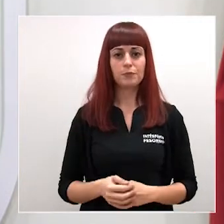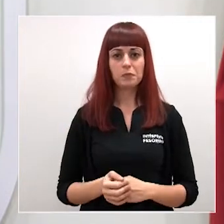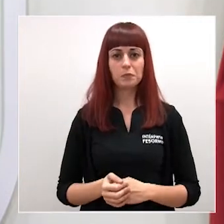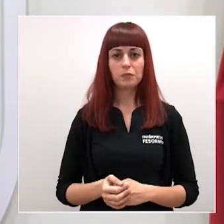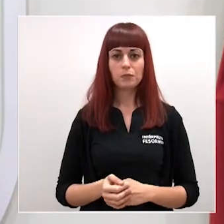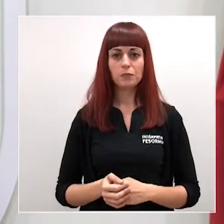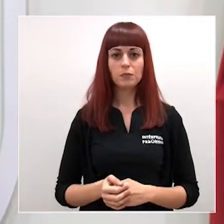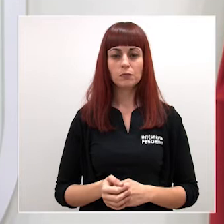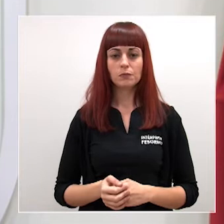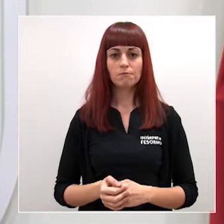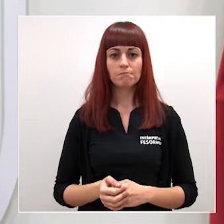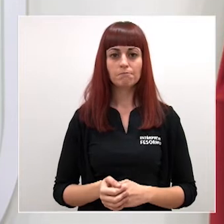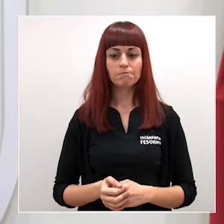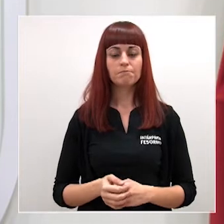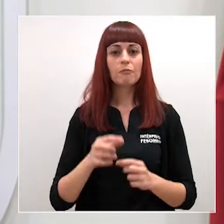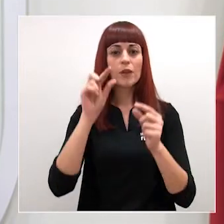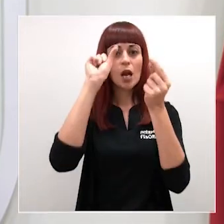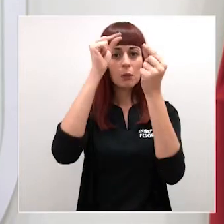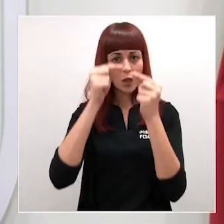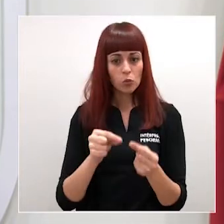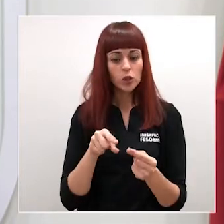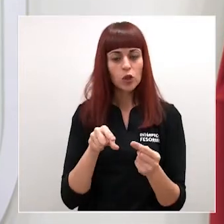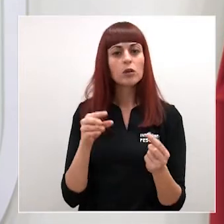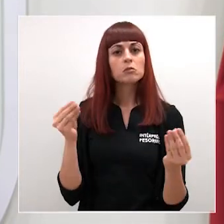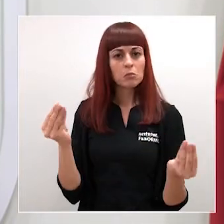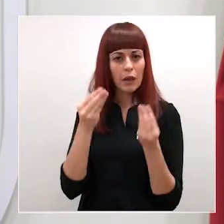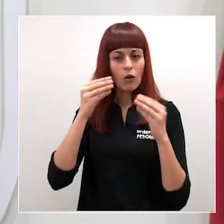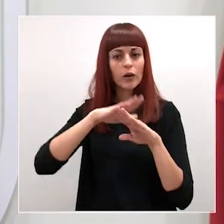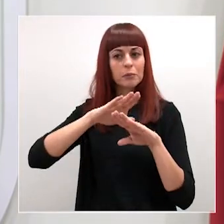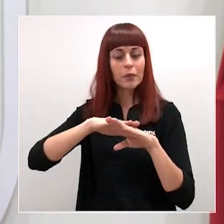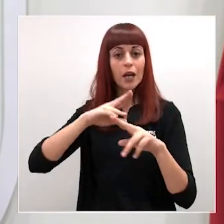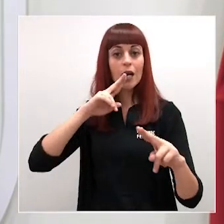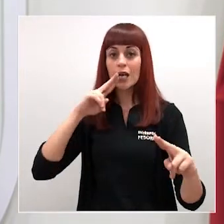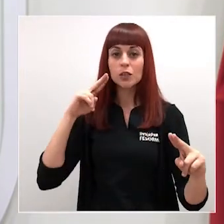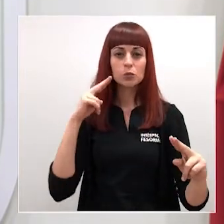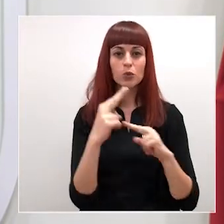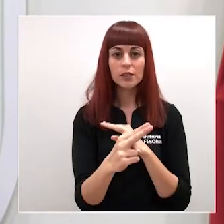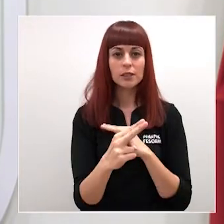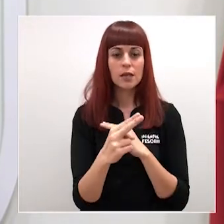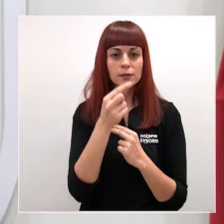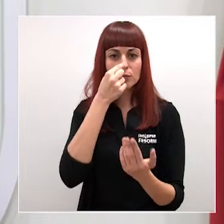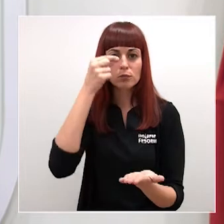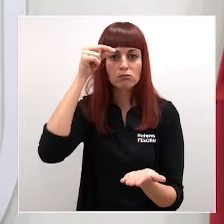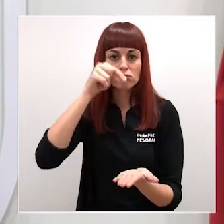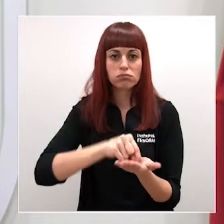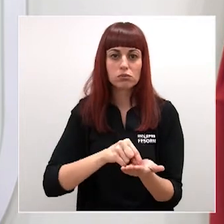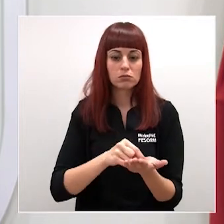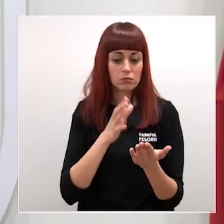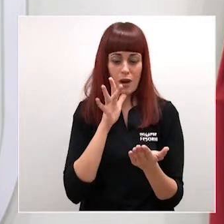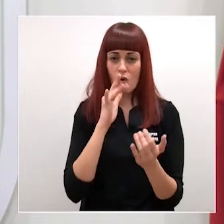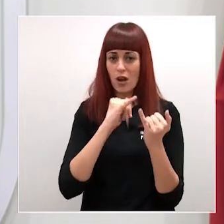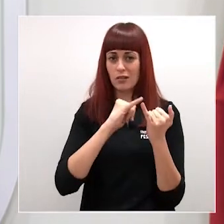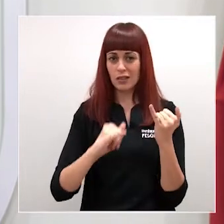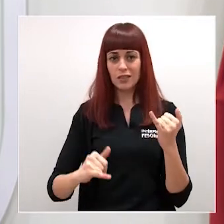y sobre todo unos mejores presupuestos para dar la respuesta inmediata ante la crisis